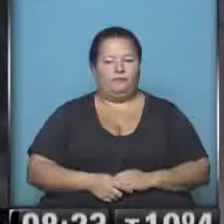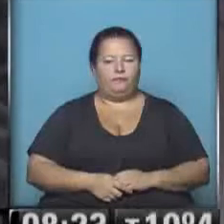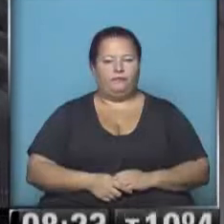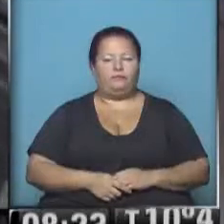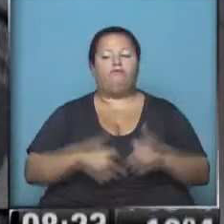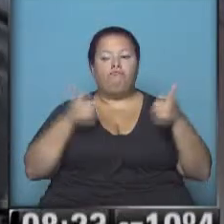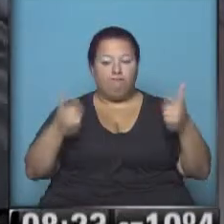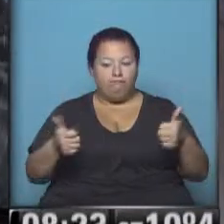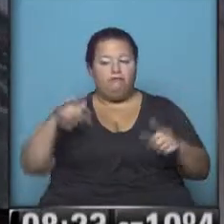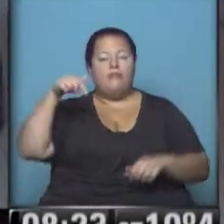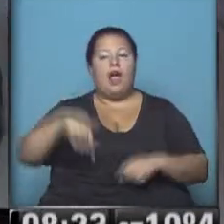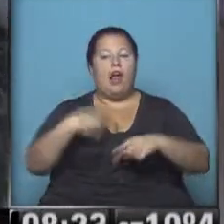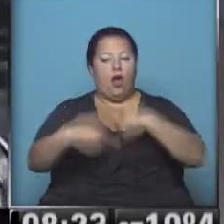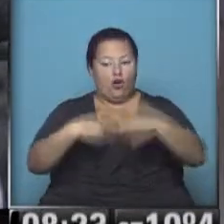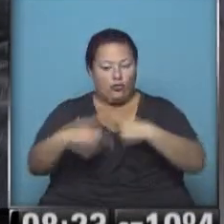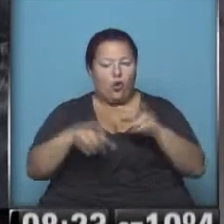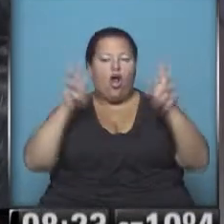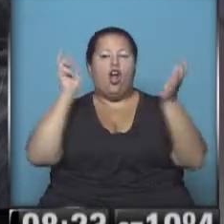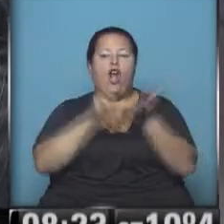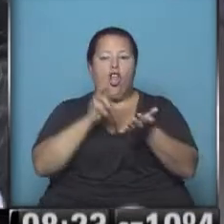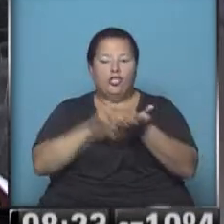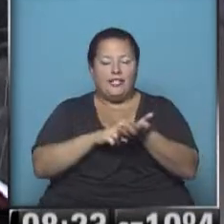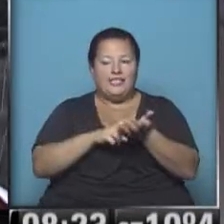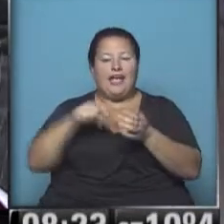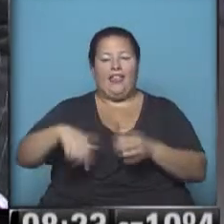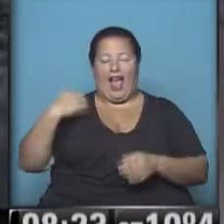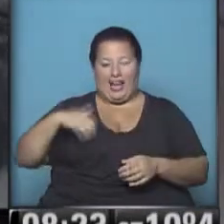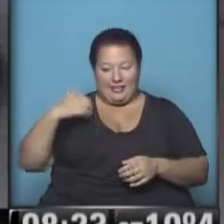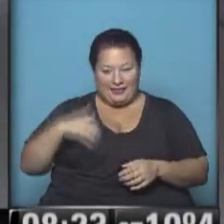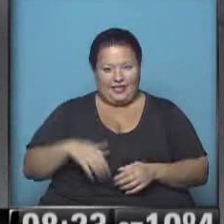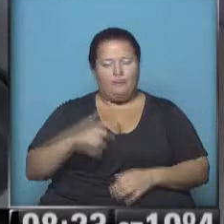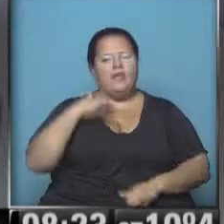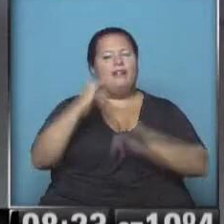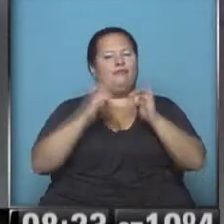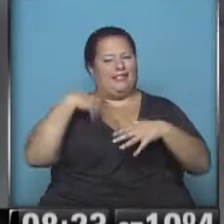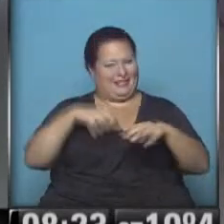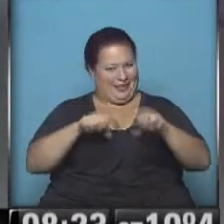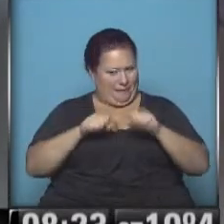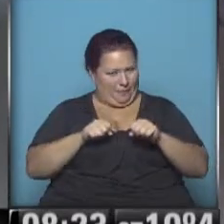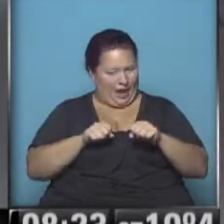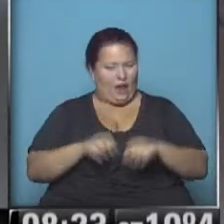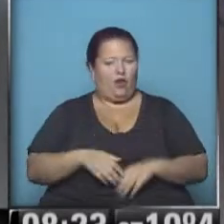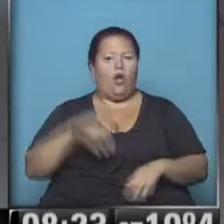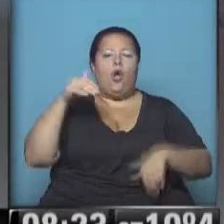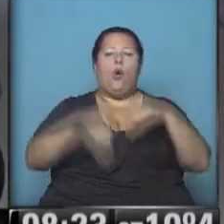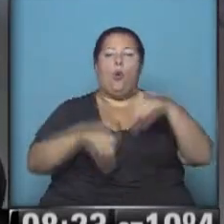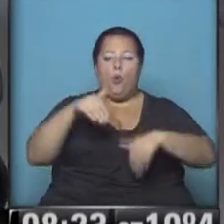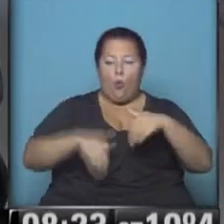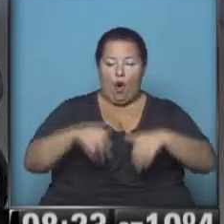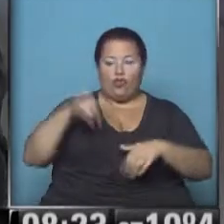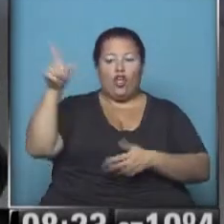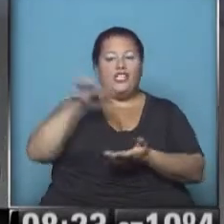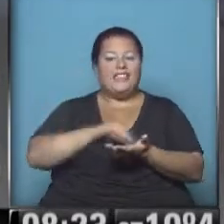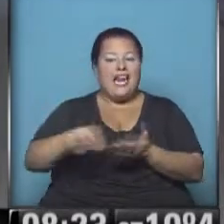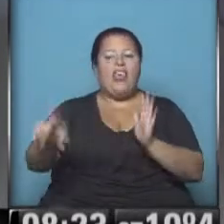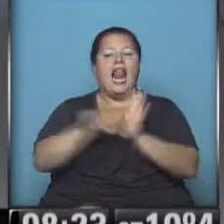Bueno, muy bien, vamos a continuar repasando noticias de nuestro país. Te lo contábamos más temprano. Se votaron en el Senado